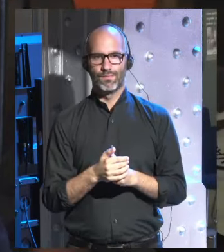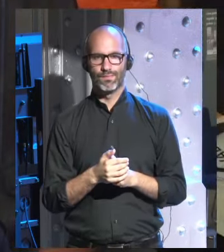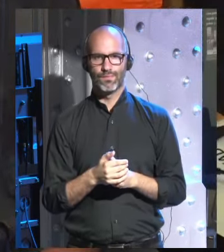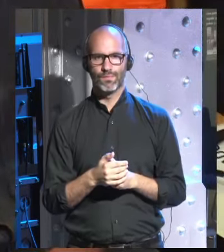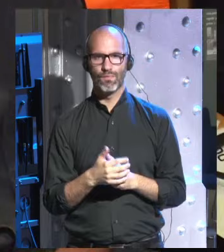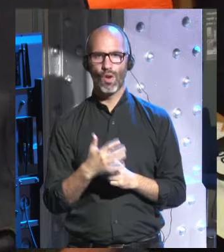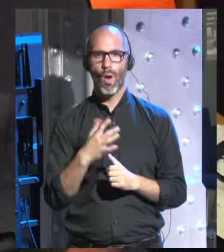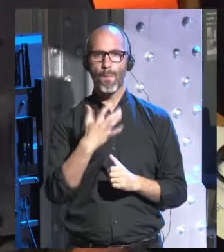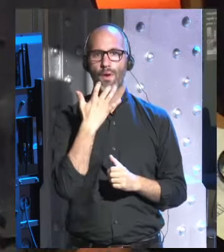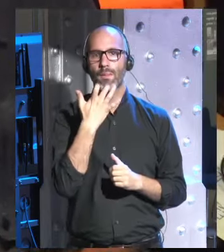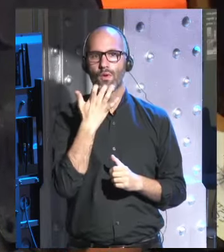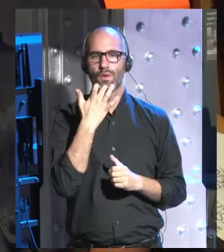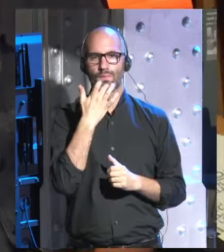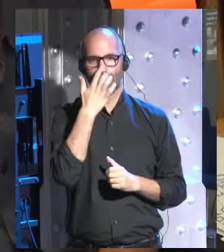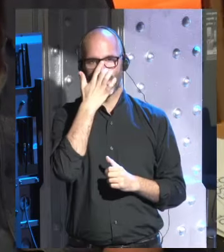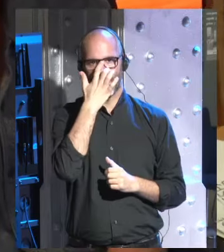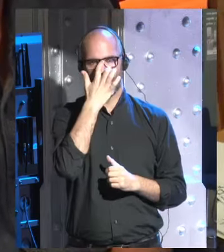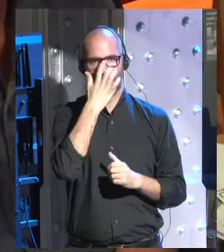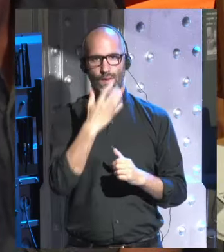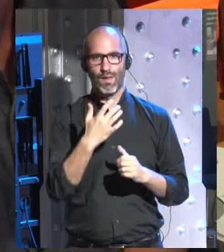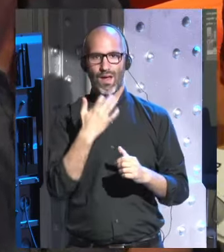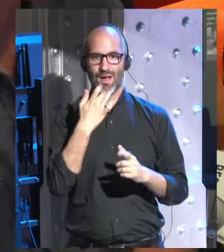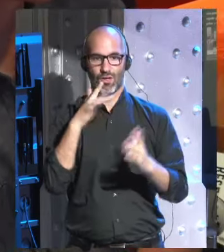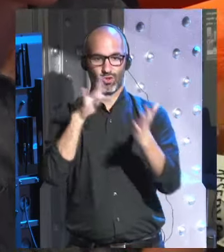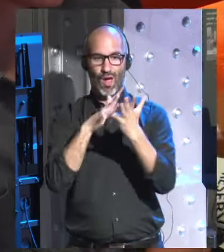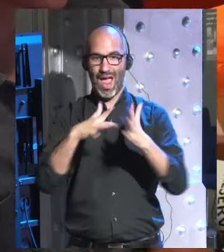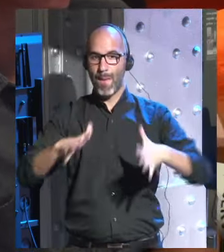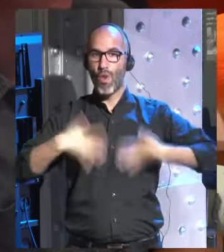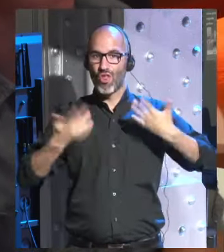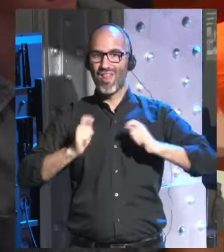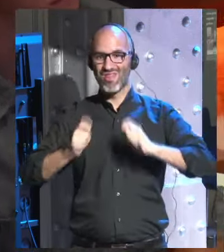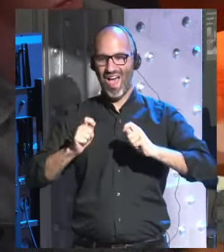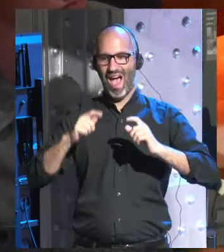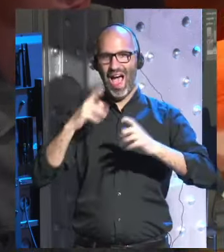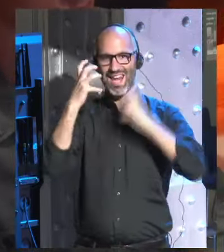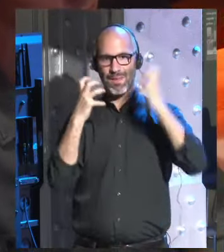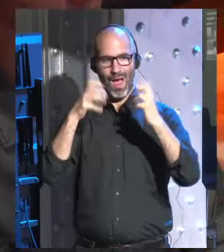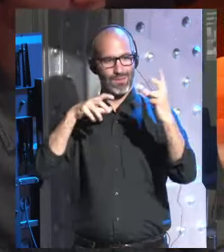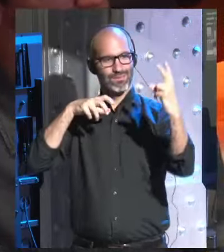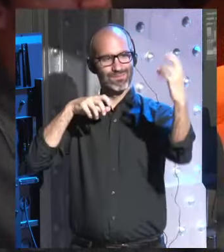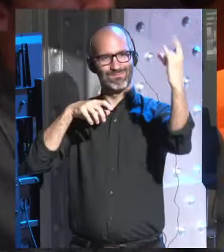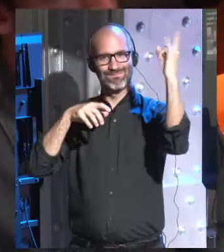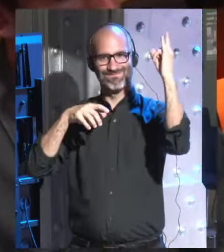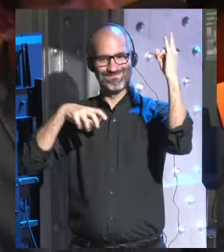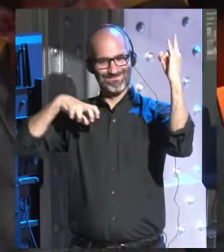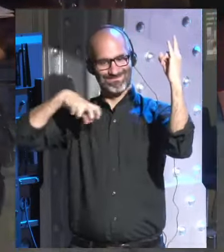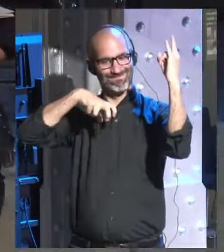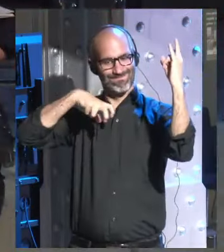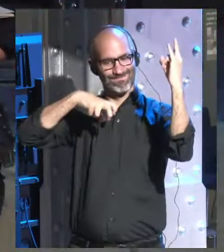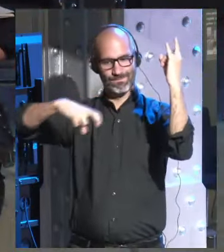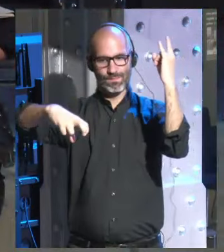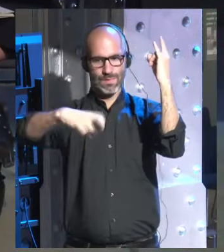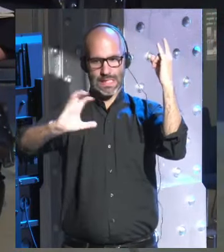todo tipo que son lo que permiten al babuino tomar la decisión adecuada y de manera parecida